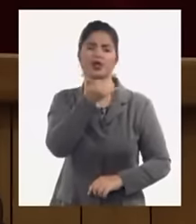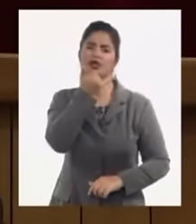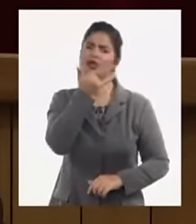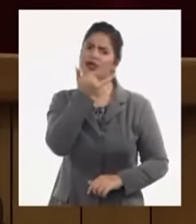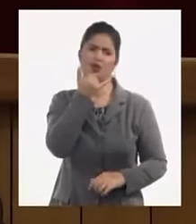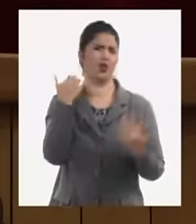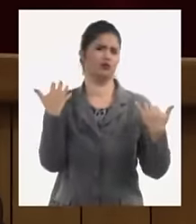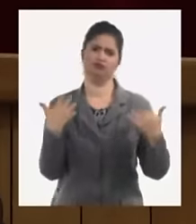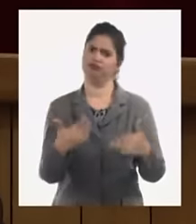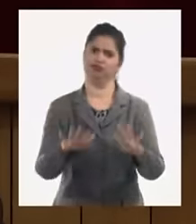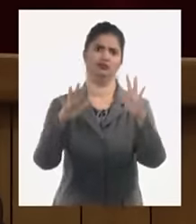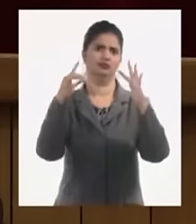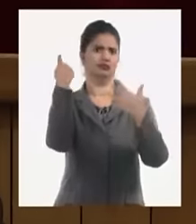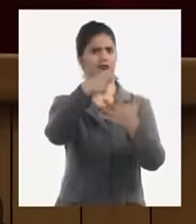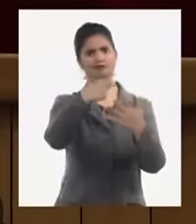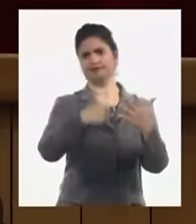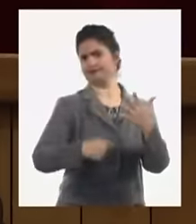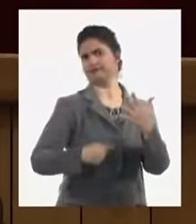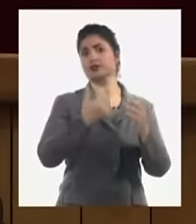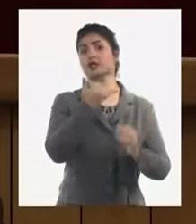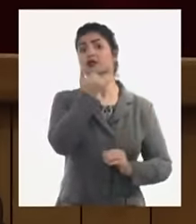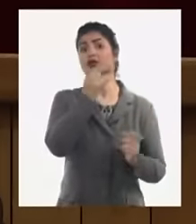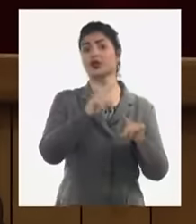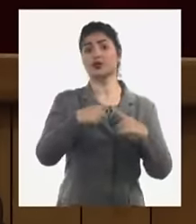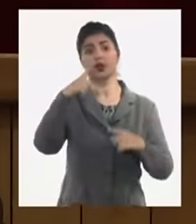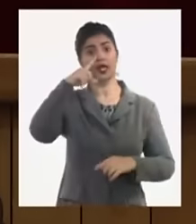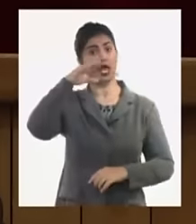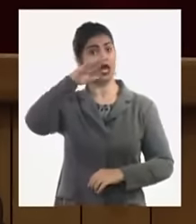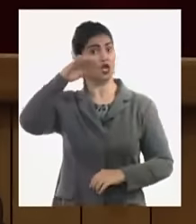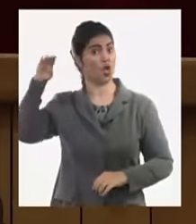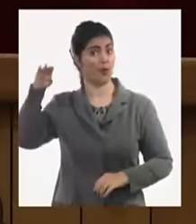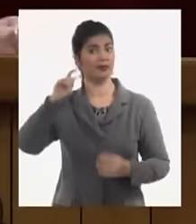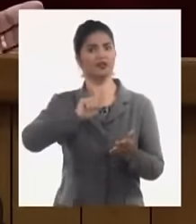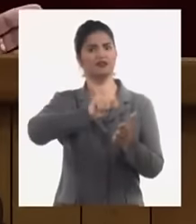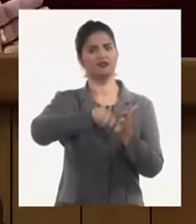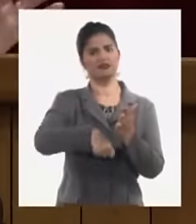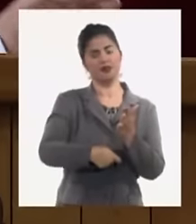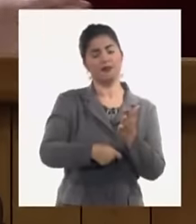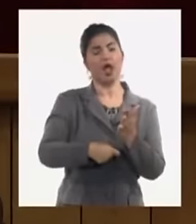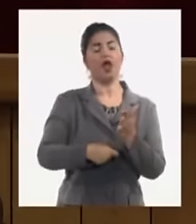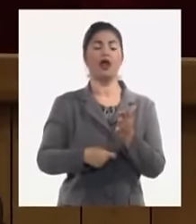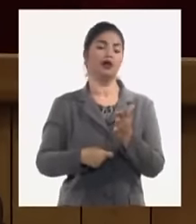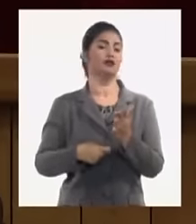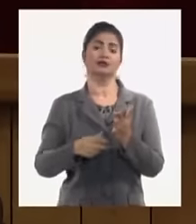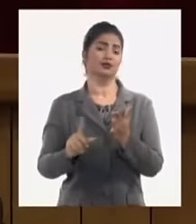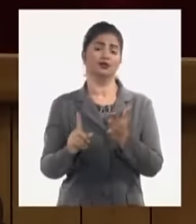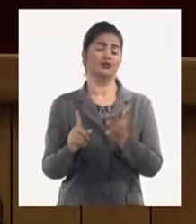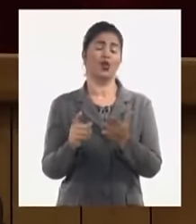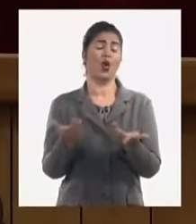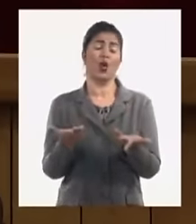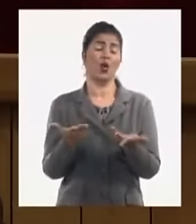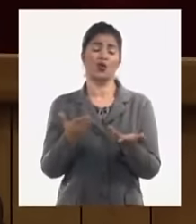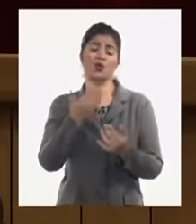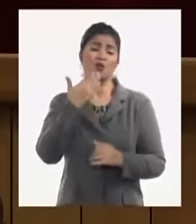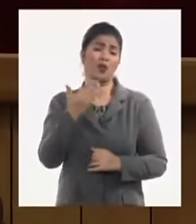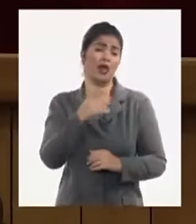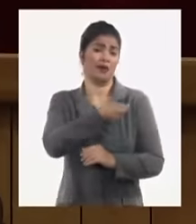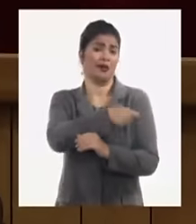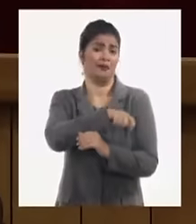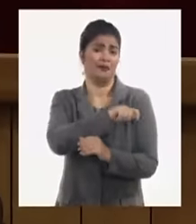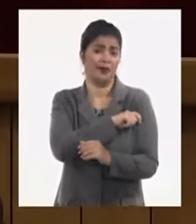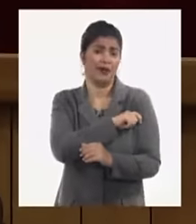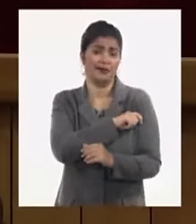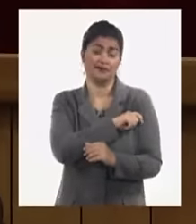porque las normas que hicimos por desconocimiento y por lo que sea no acotaron determinadas cosas que había que